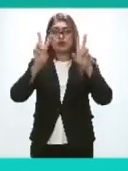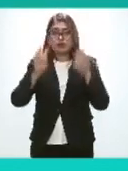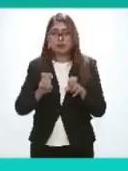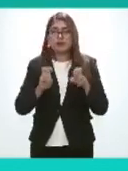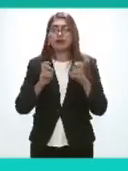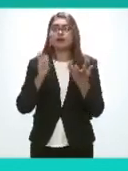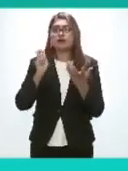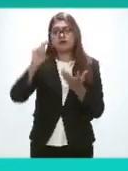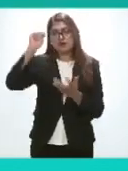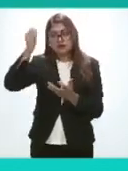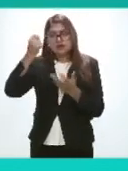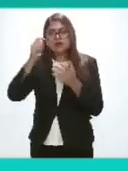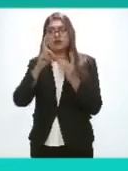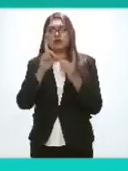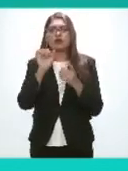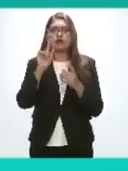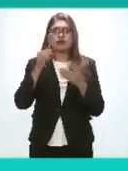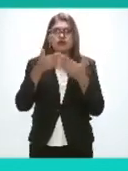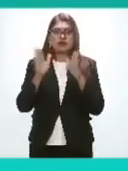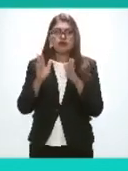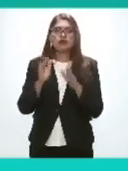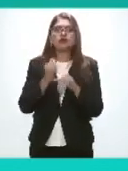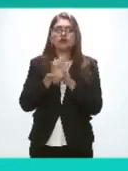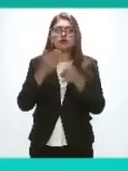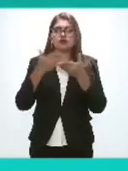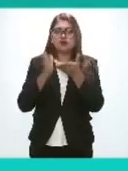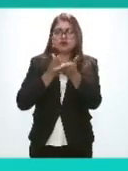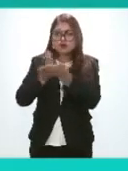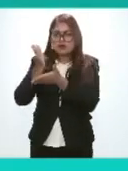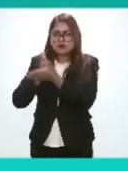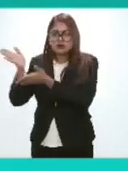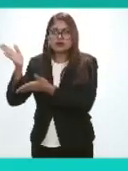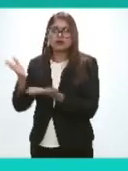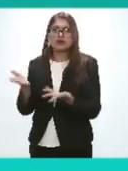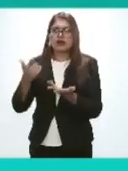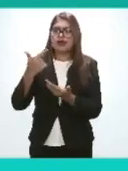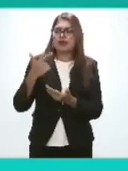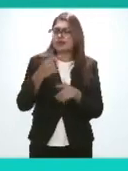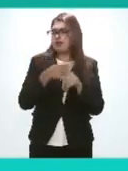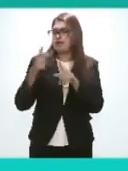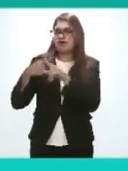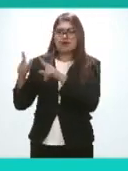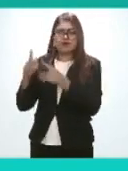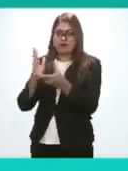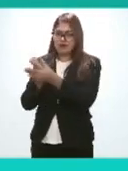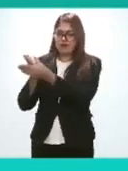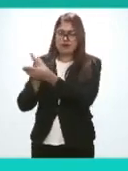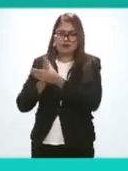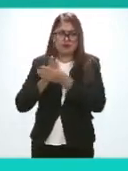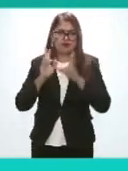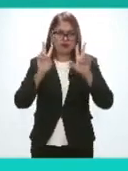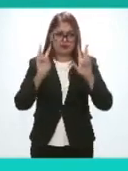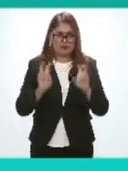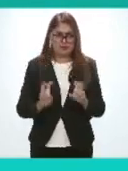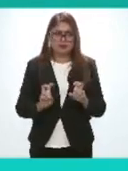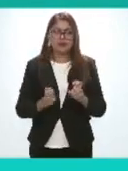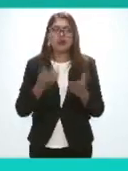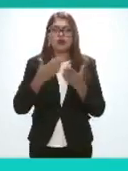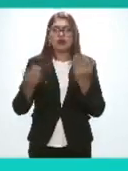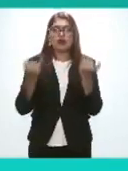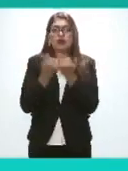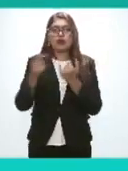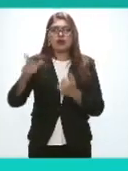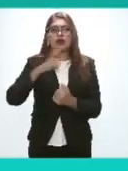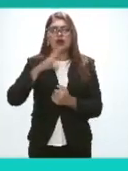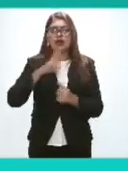tecnología derechos humanos género accesibilidad y por supuesto archivos es producto también de dos encuentros con la